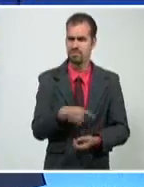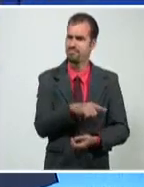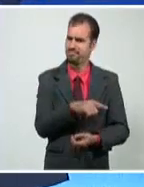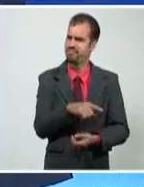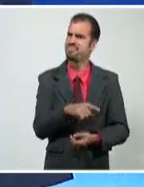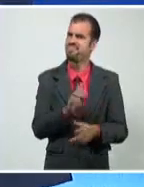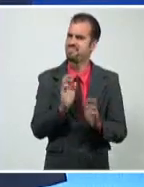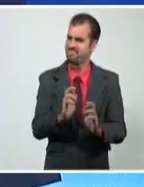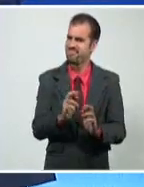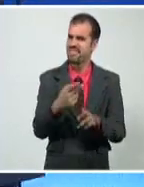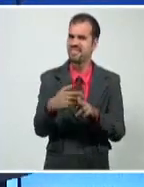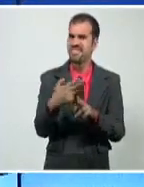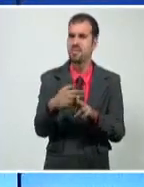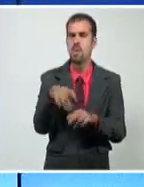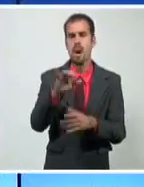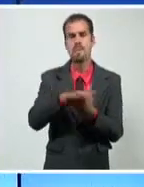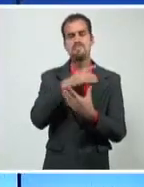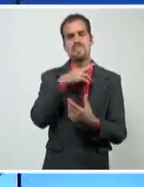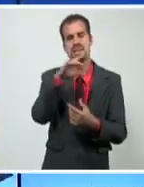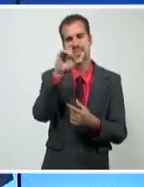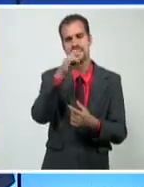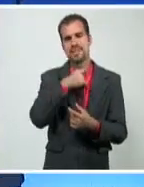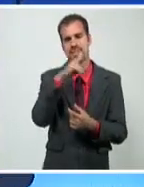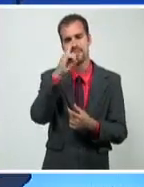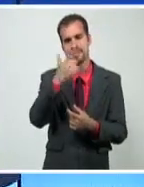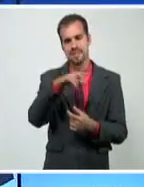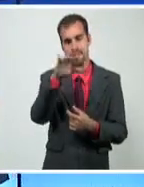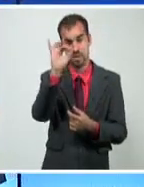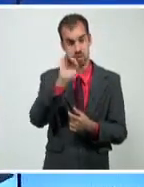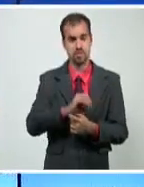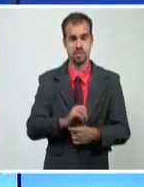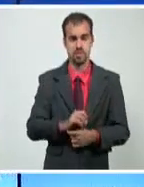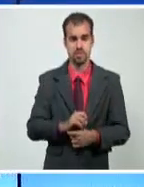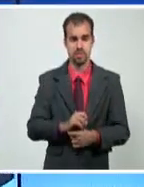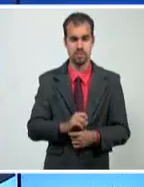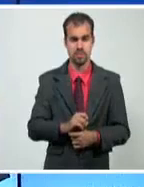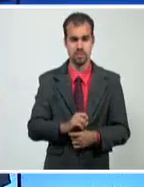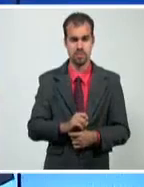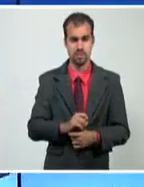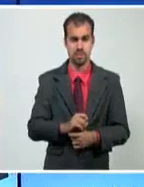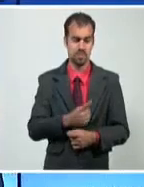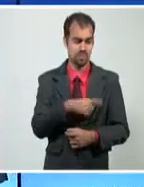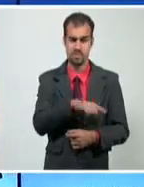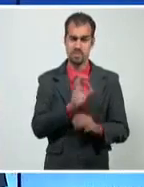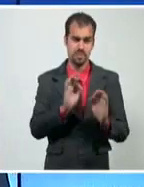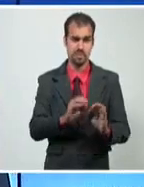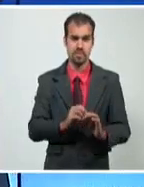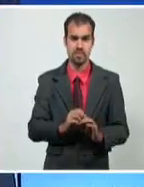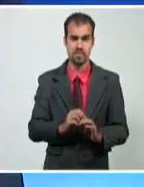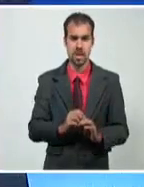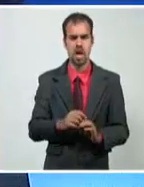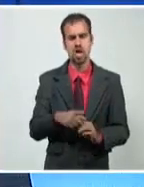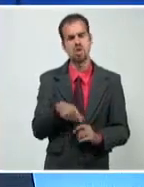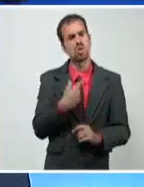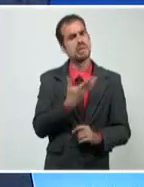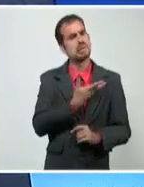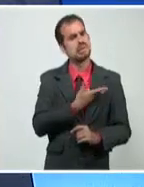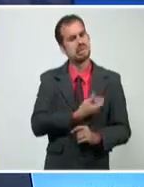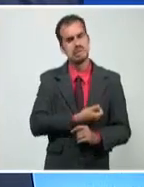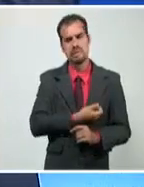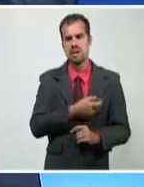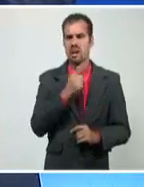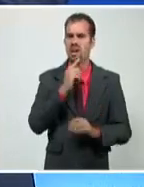Por cierto, detalle. Lamentamos toda muerte, que nadie lo dude. Toda muerte se lamenta, sea donde sea. Pero José Daniel